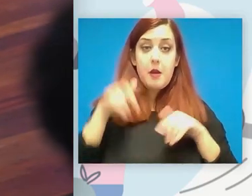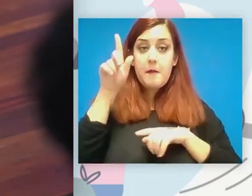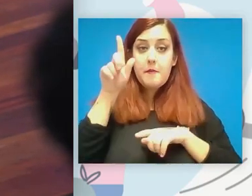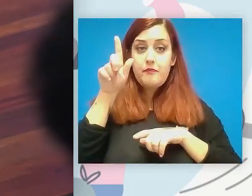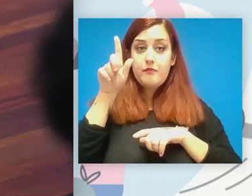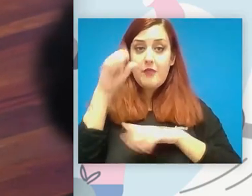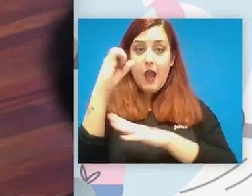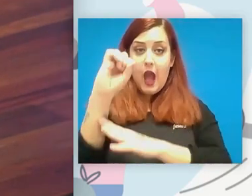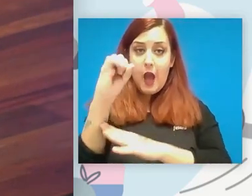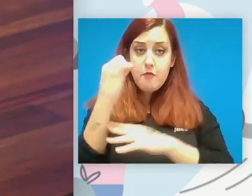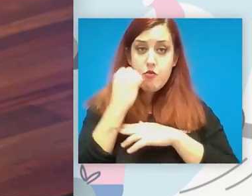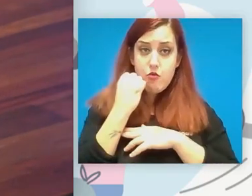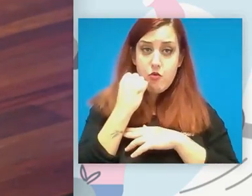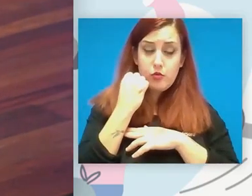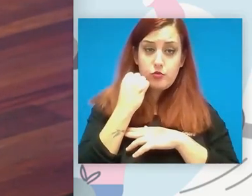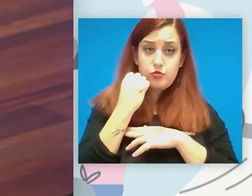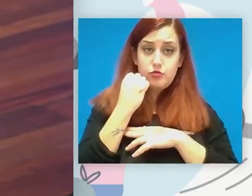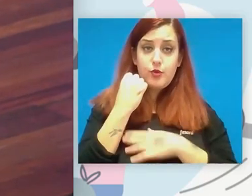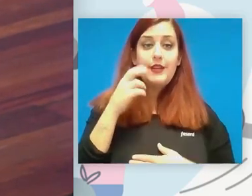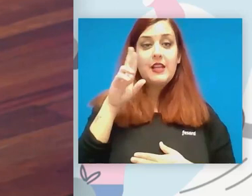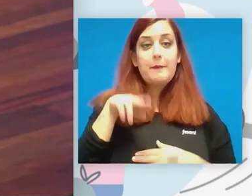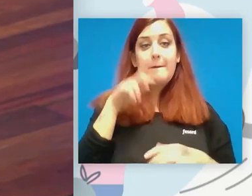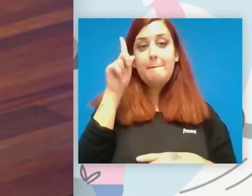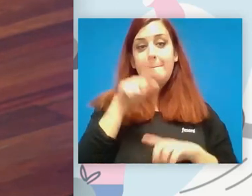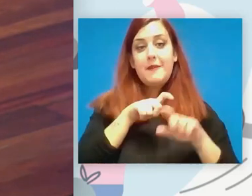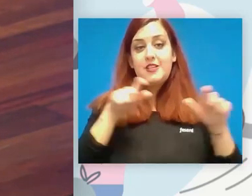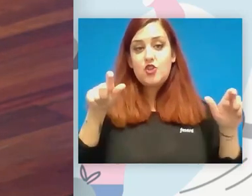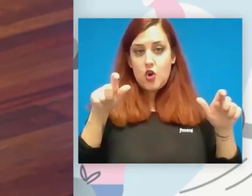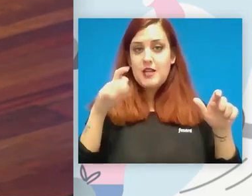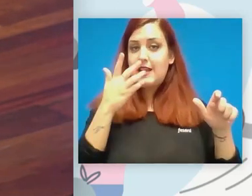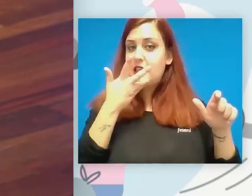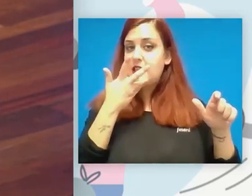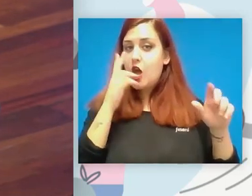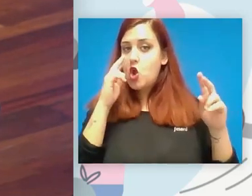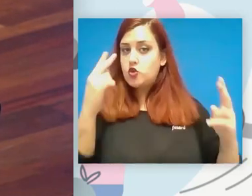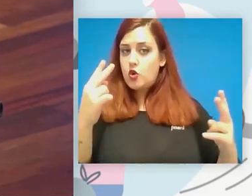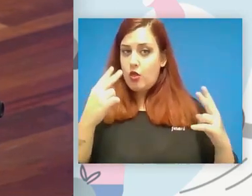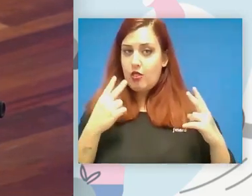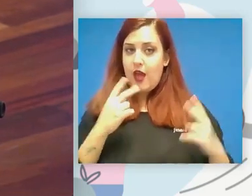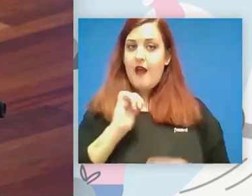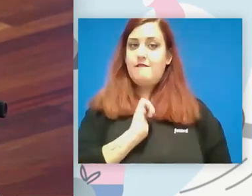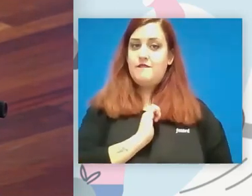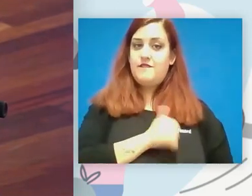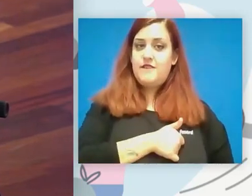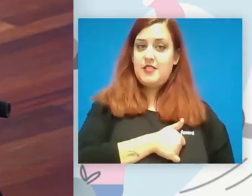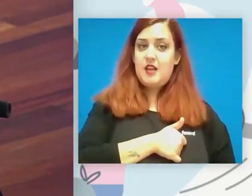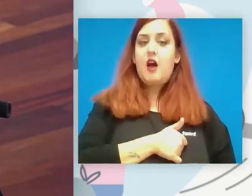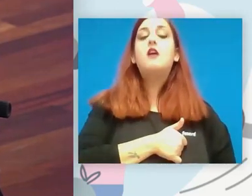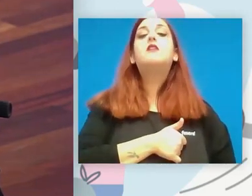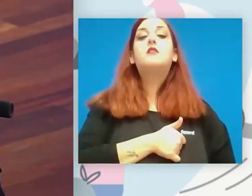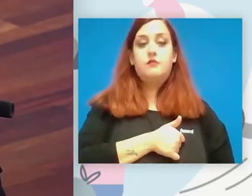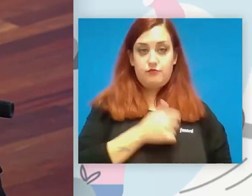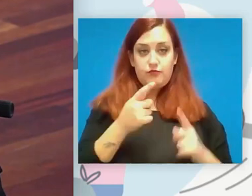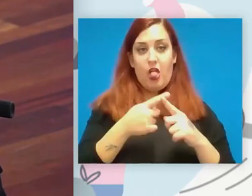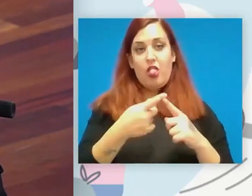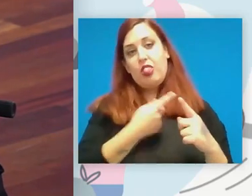y sobre todo encontrar a gente que la gente nos conozca que FESA derive a gente para